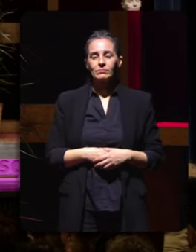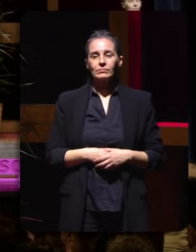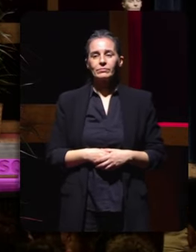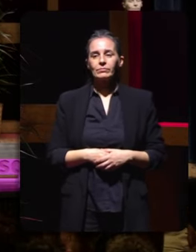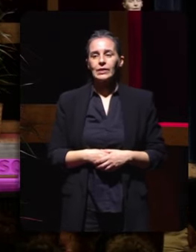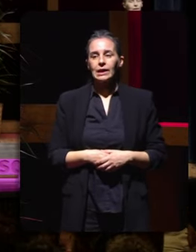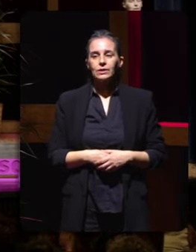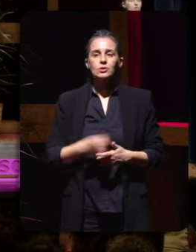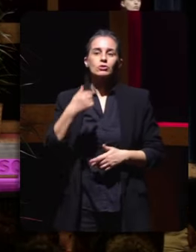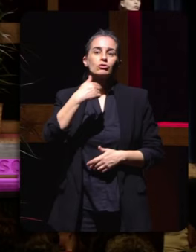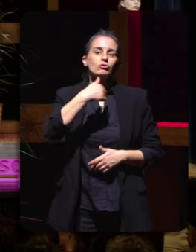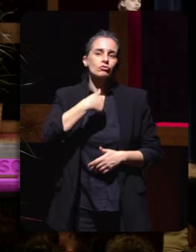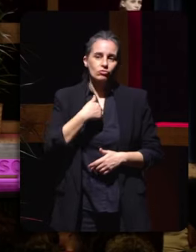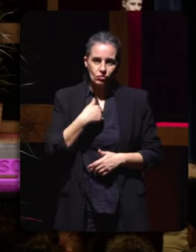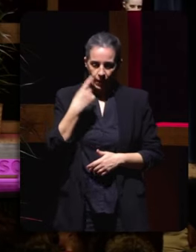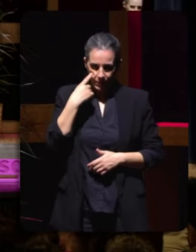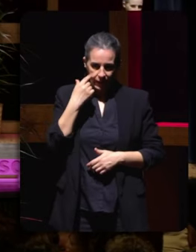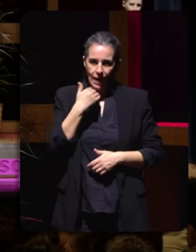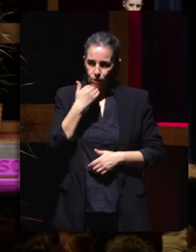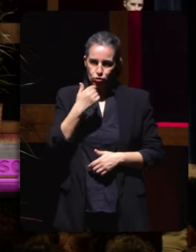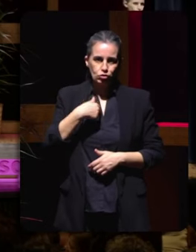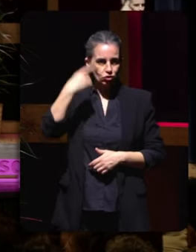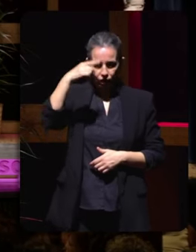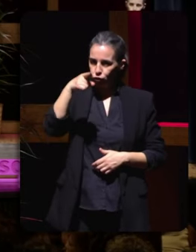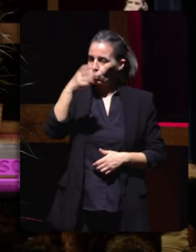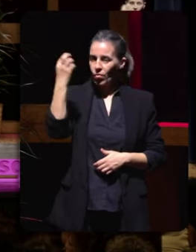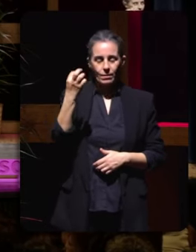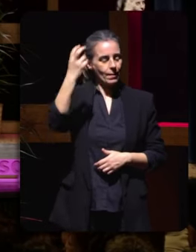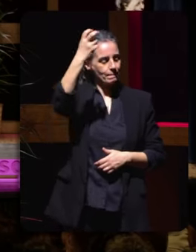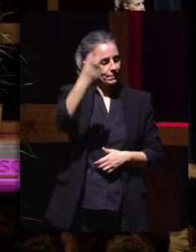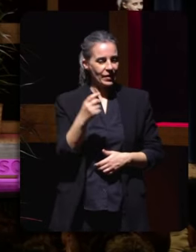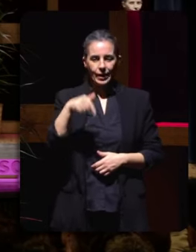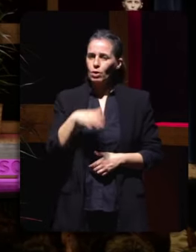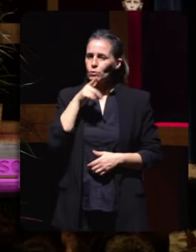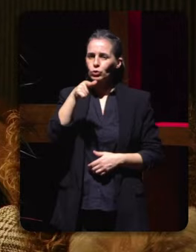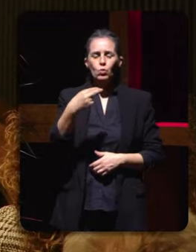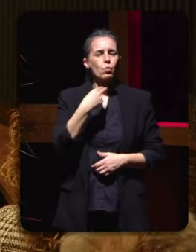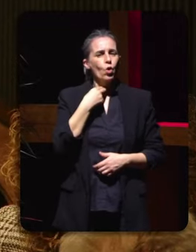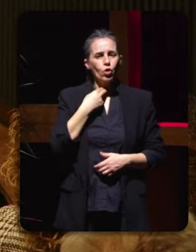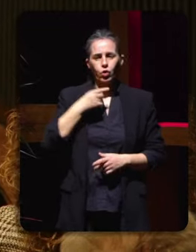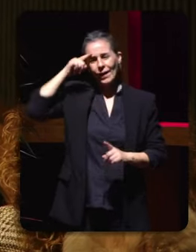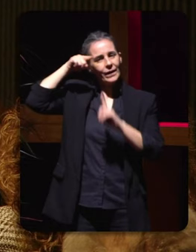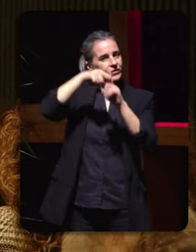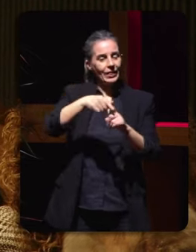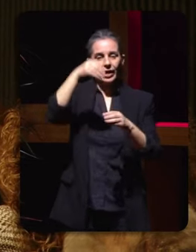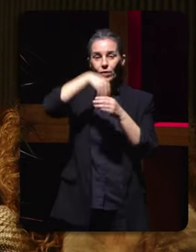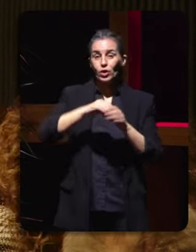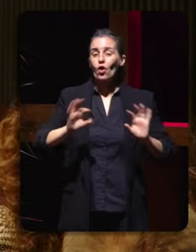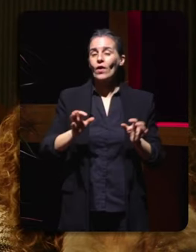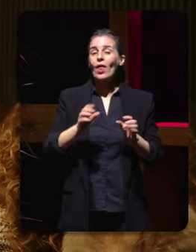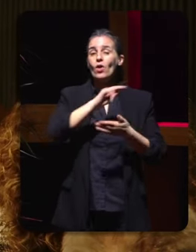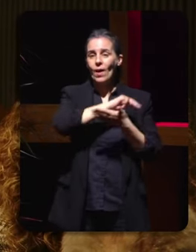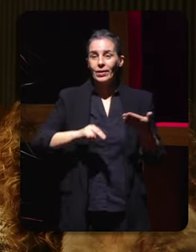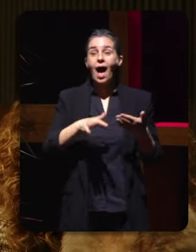para non ser unha evidencia que esta notitinha é que estar aquí por ser unha voz referente na información na radio en Galicia e porque ademais o ano